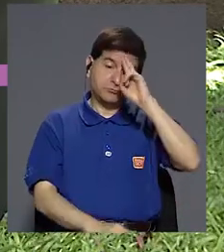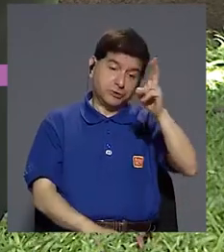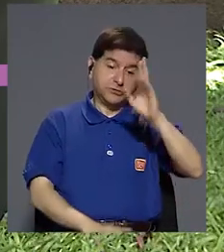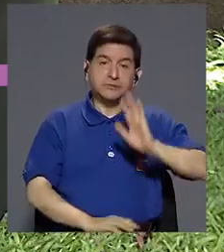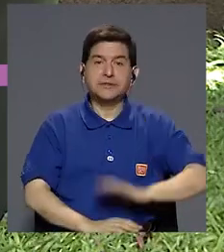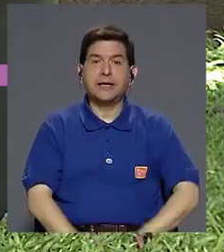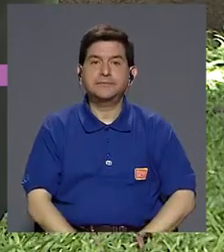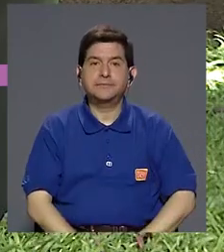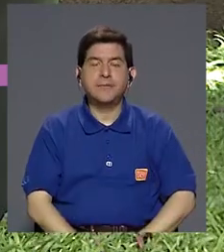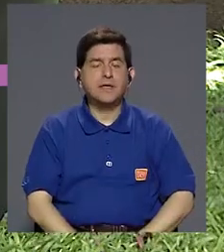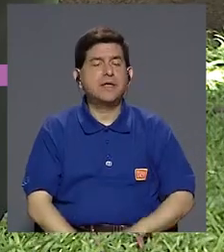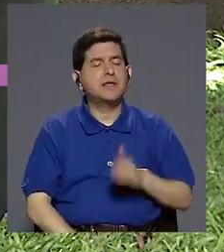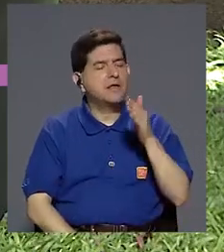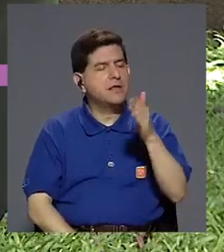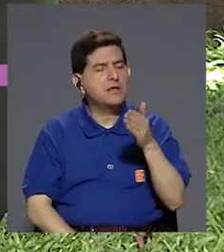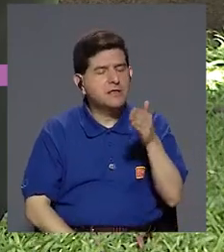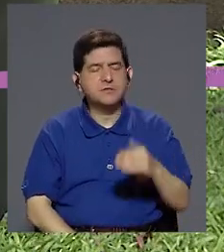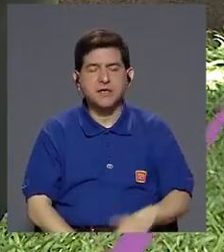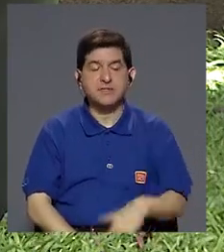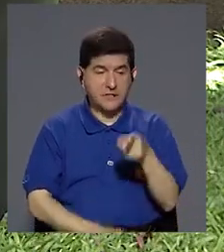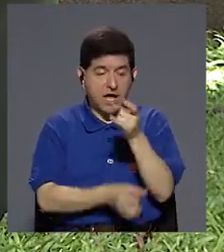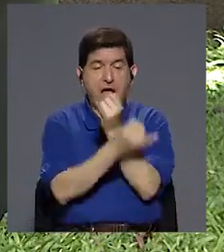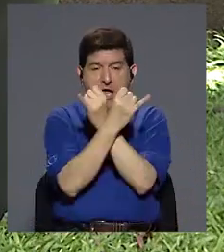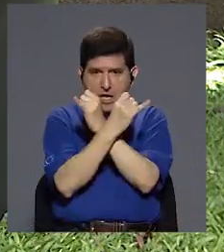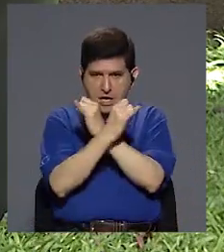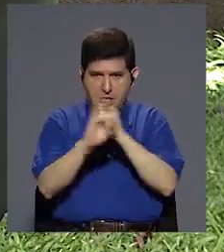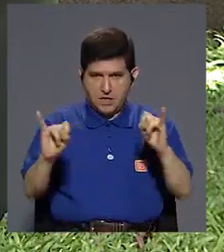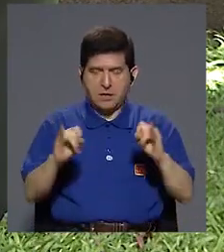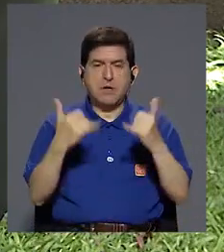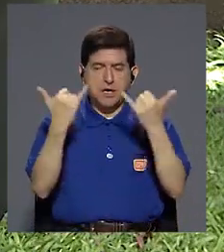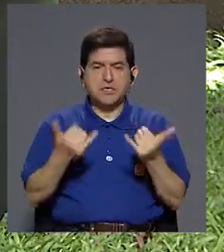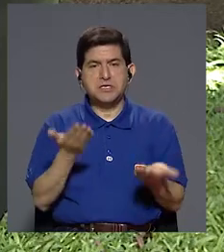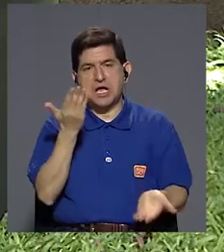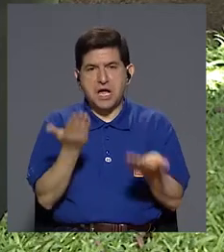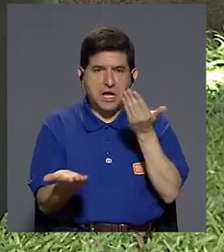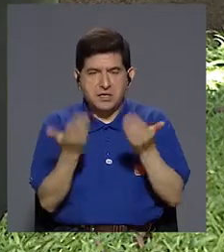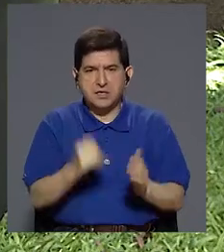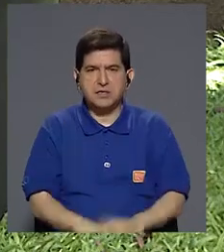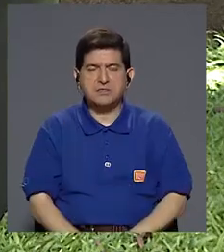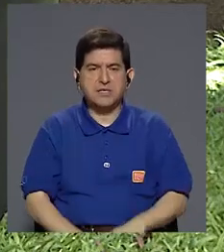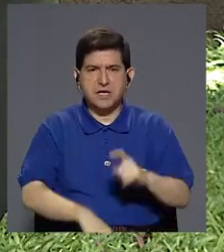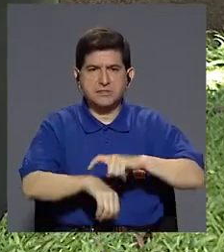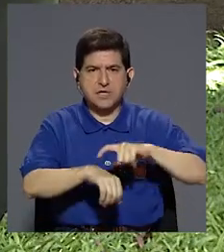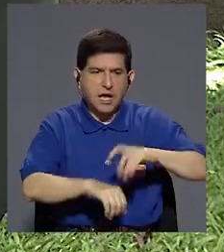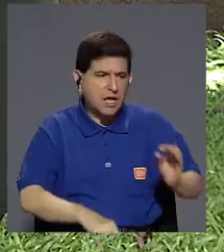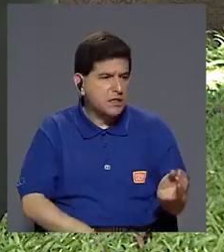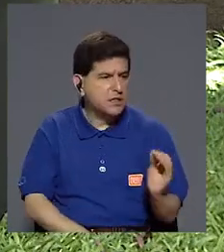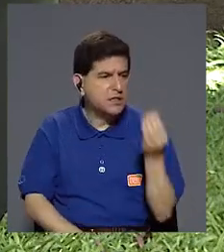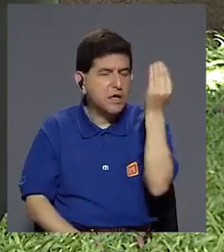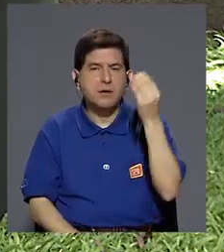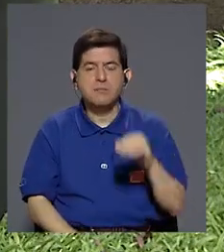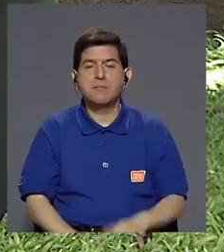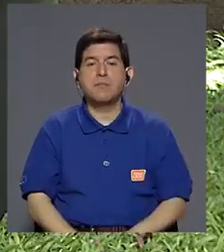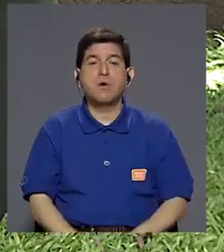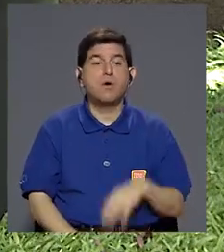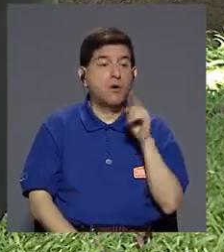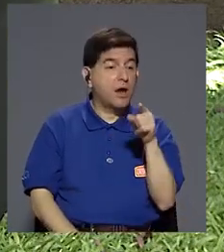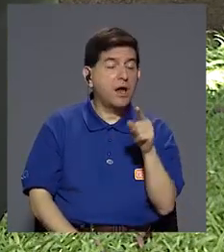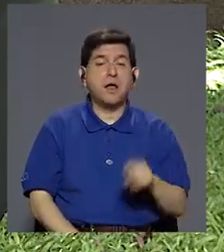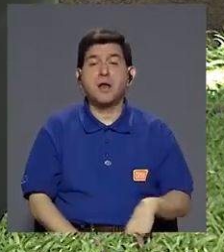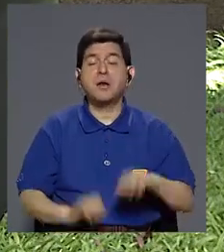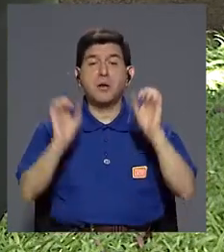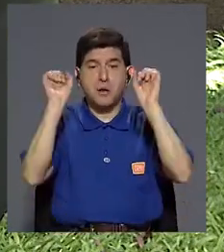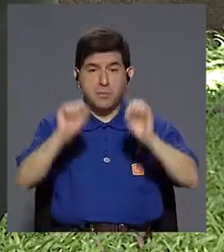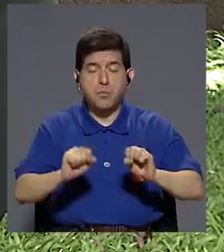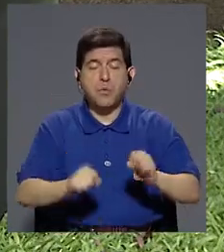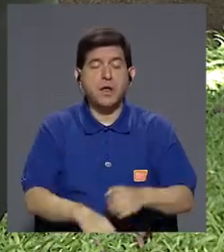hay que respetarle eso, y lentamente irle dando esa autonomía, pues ya cuando en el periodo adolescente, ya el muchacho o la